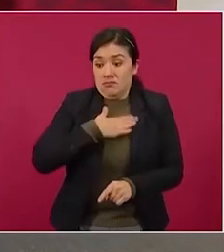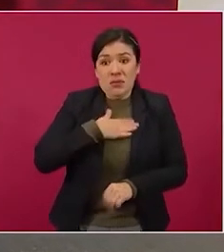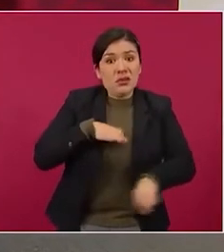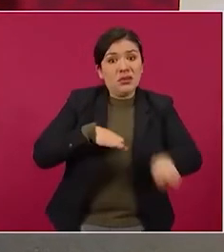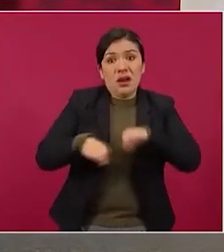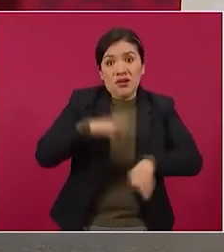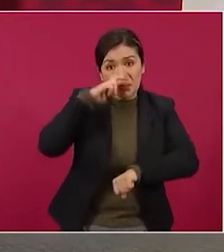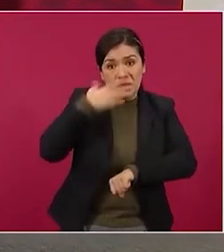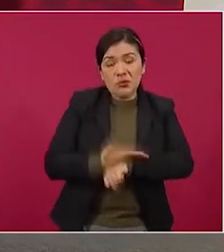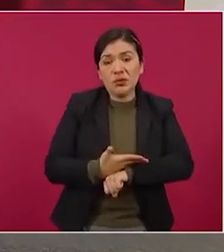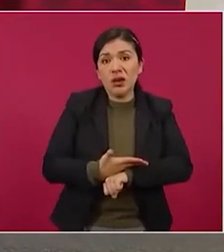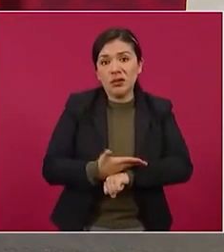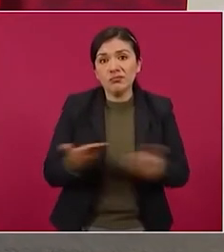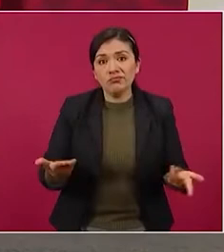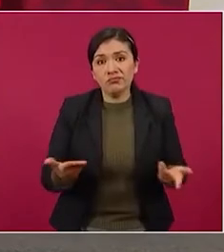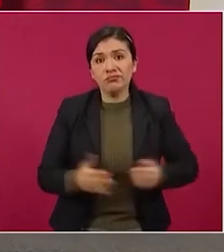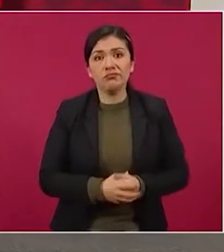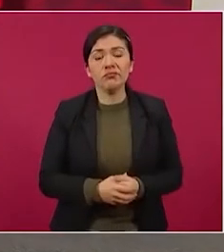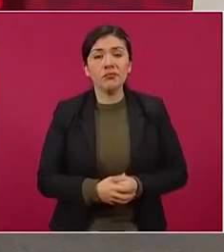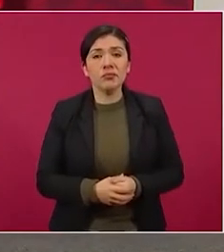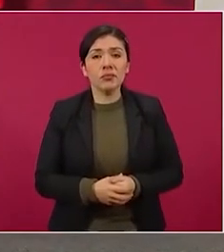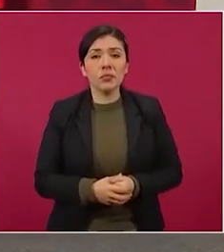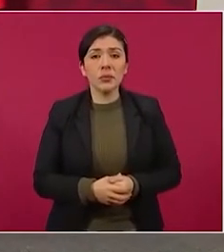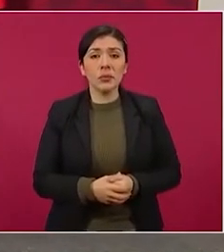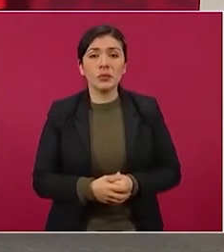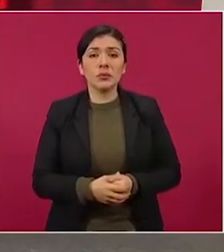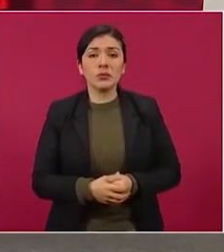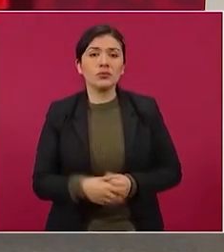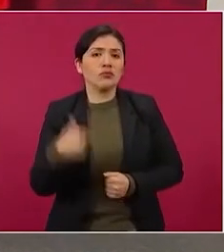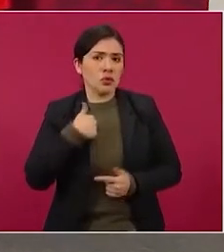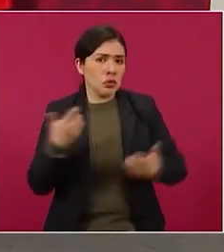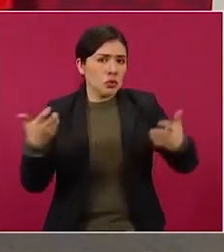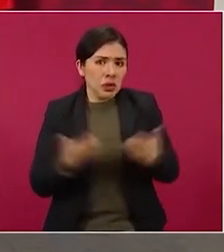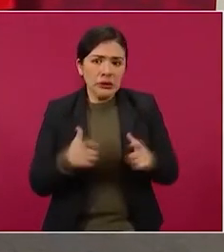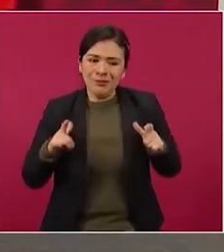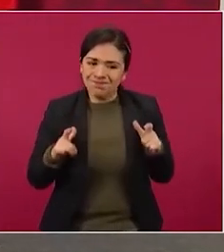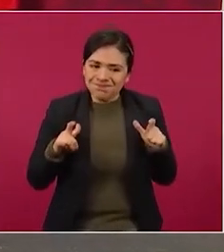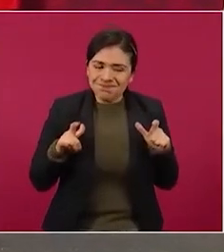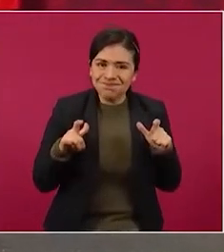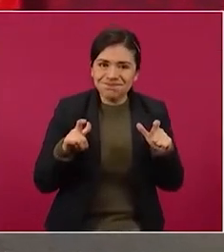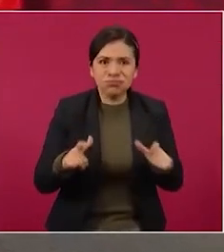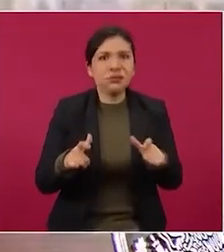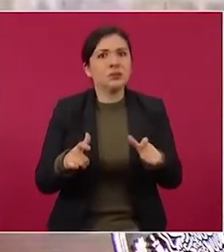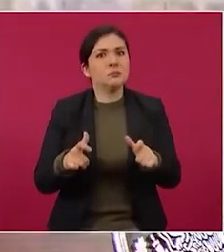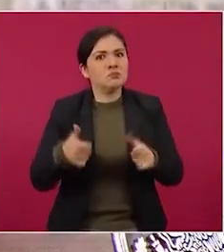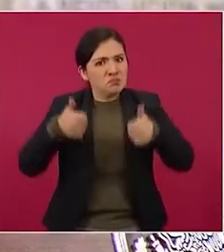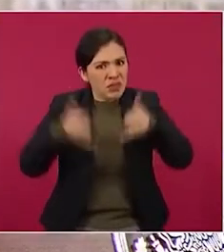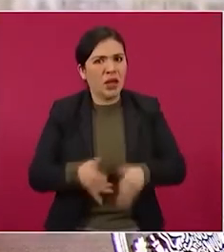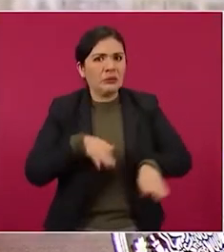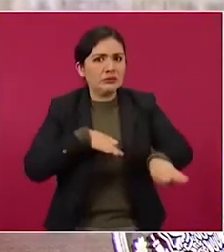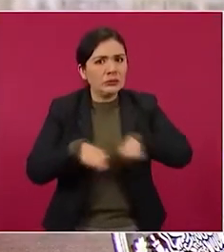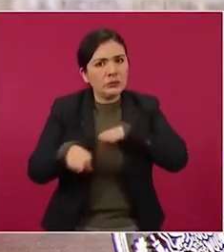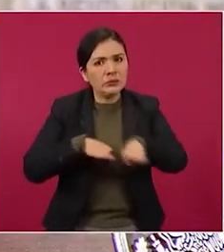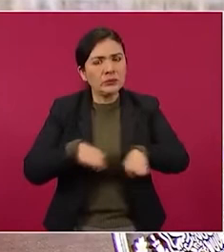y hacemos todo no somos